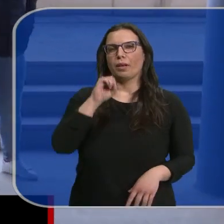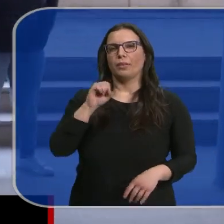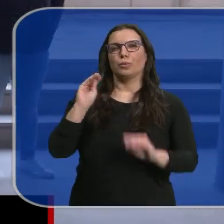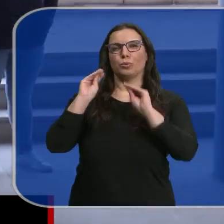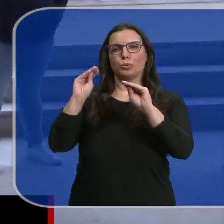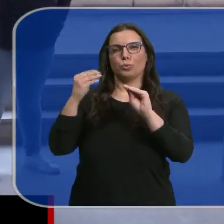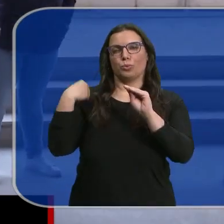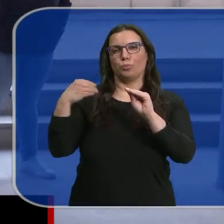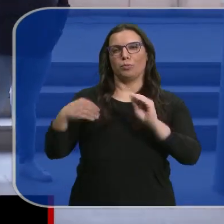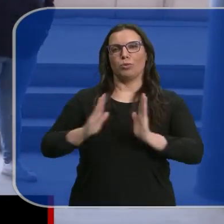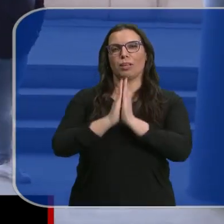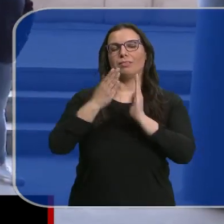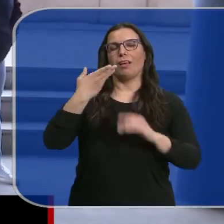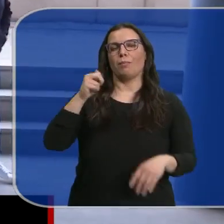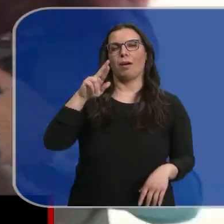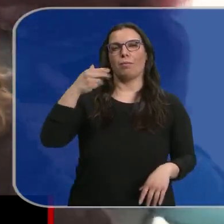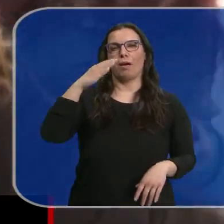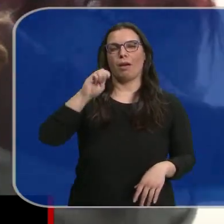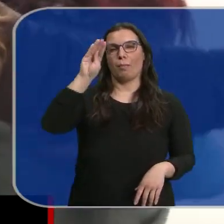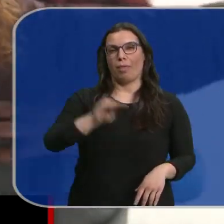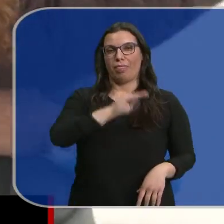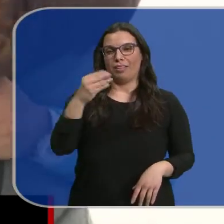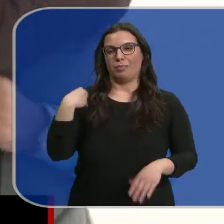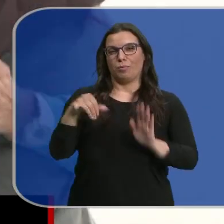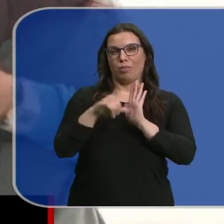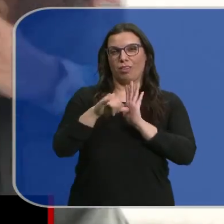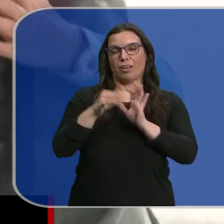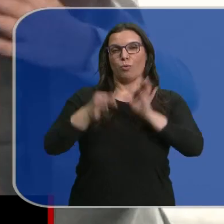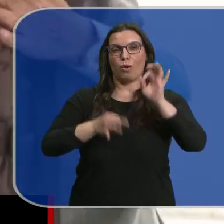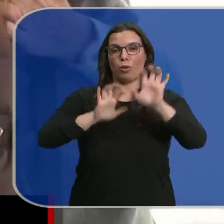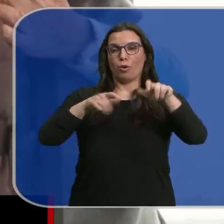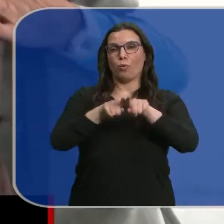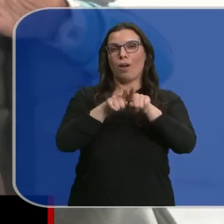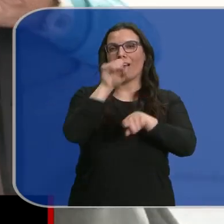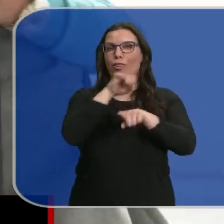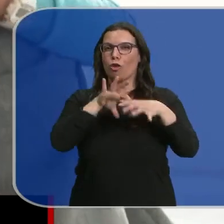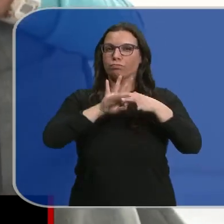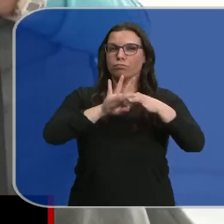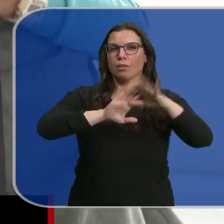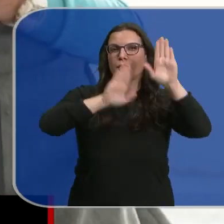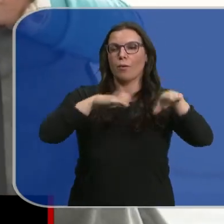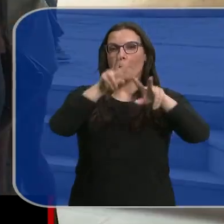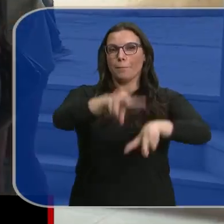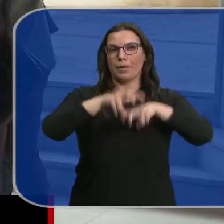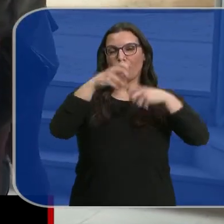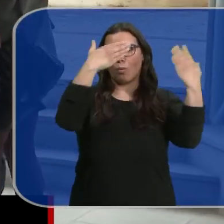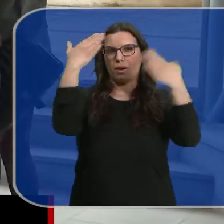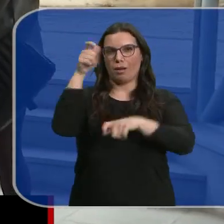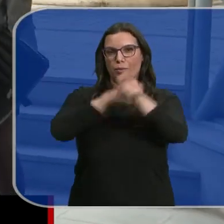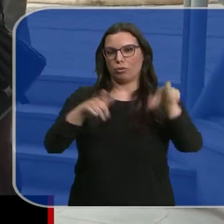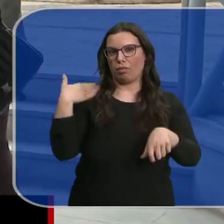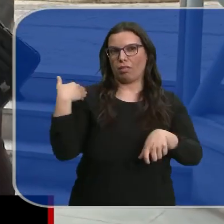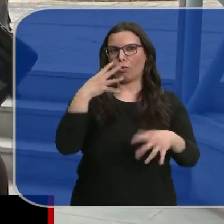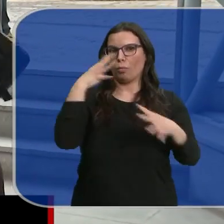El Santa Bárbara bendita ha sonado hoy frente a los juzgados de León. El himno minero, un homenaje a los trabajadores fallecidos hace nueve años en la Ullera.